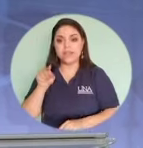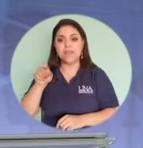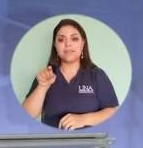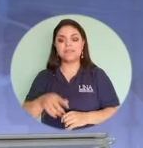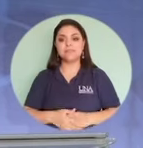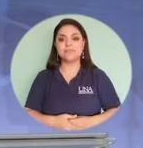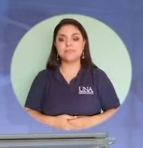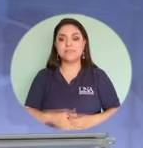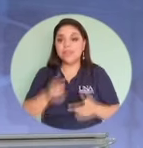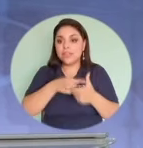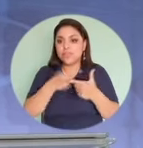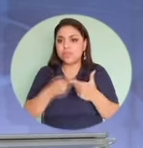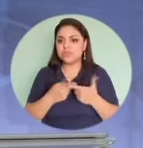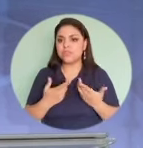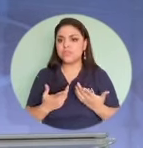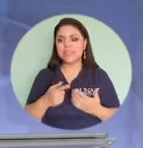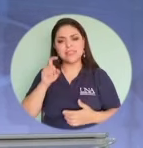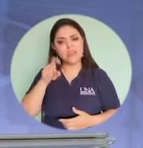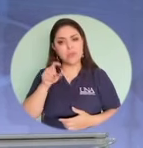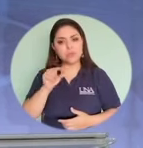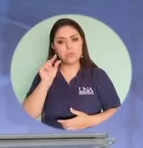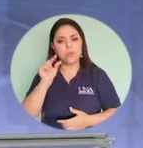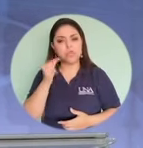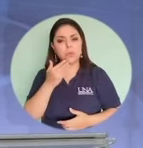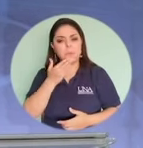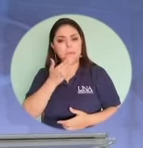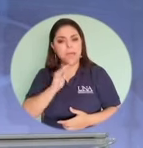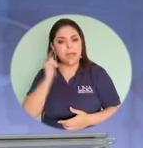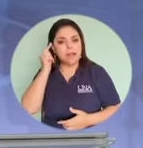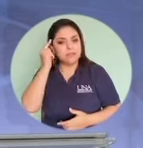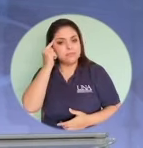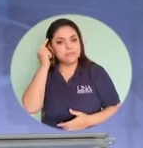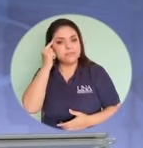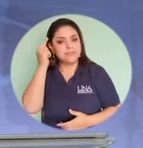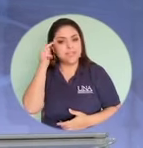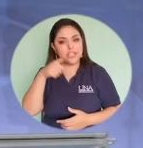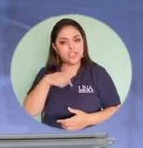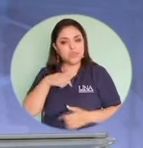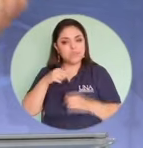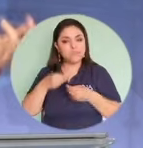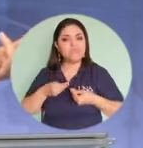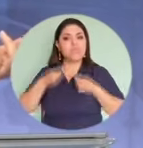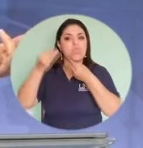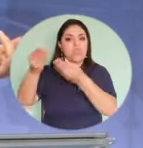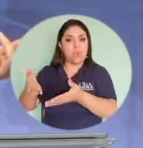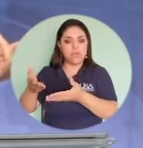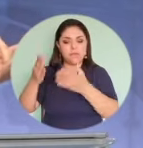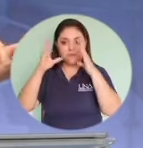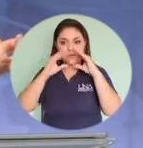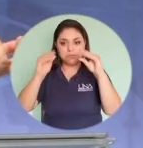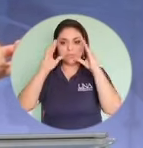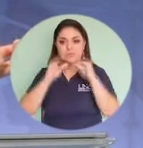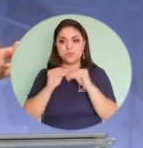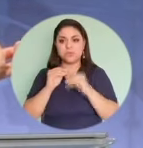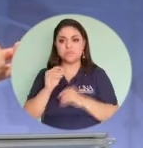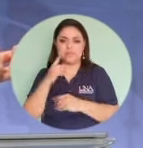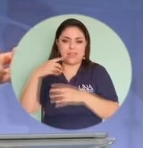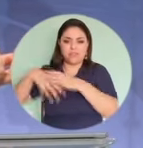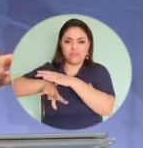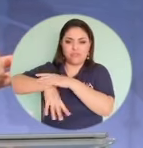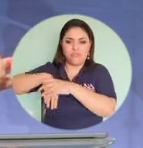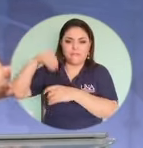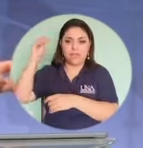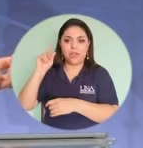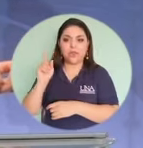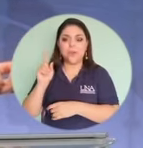Entonces, de alguna forma, tenemos que tener un poquito más de malicia a la hora de suministrar esos datos, que no son para una